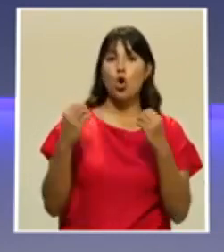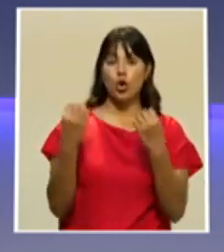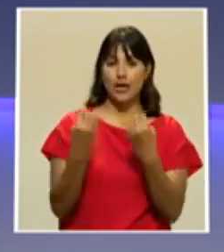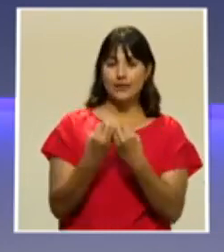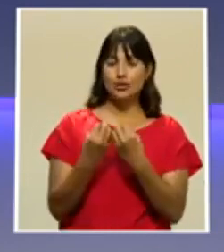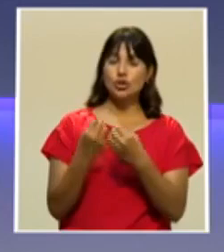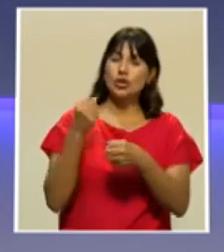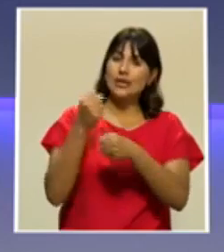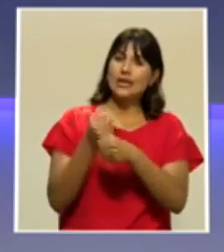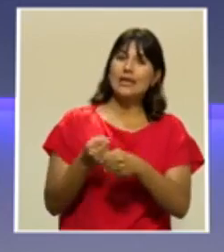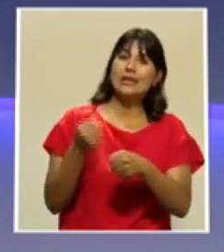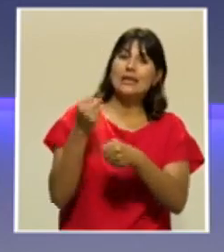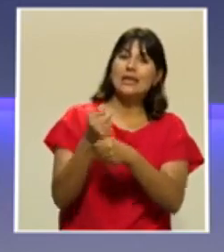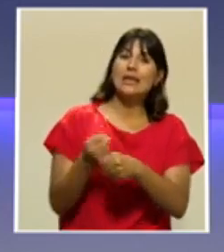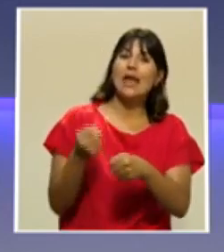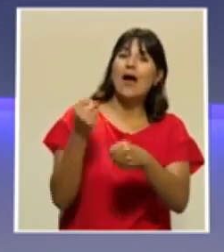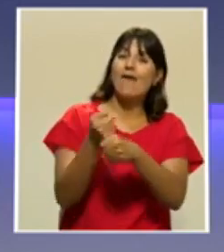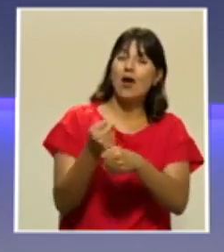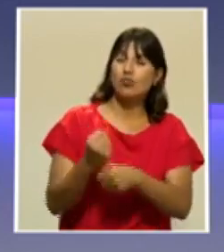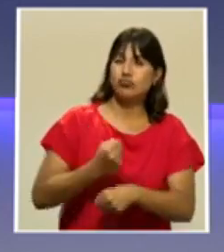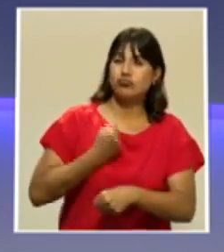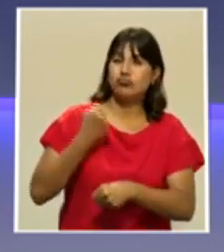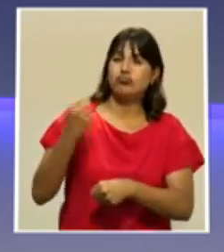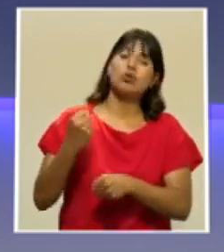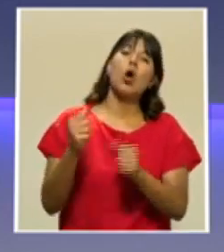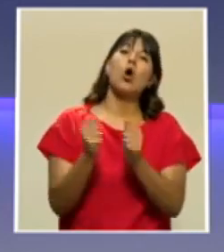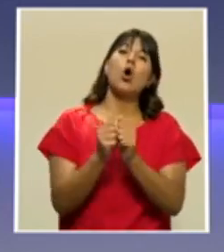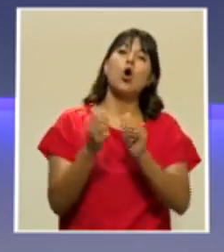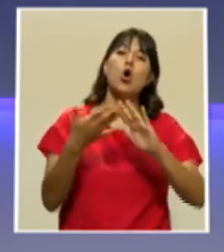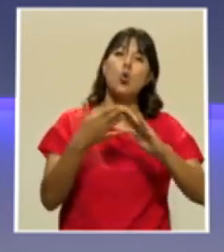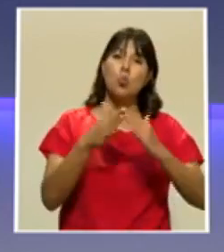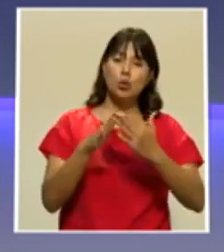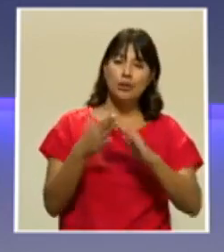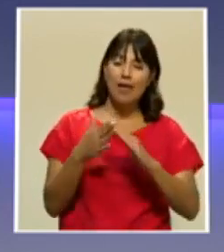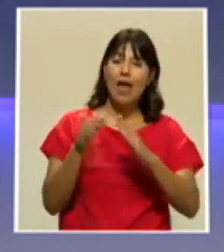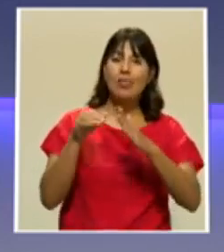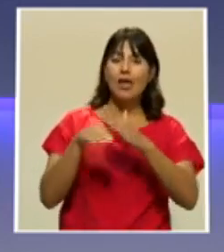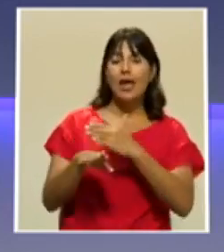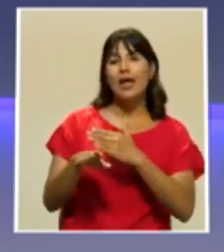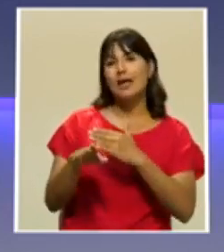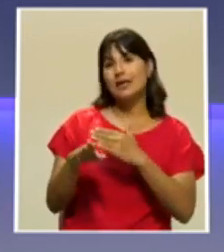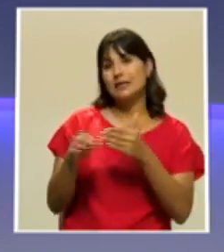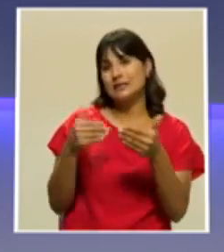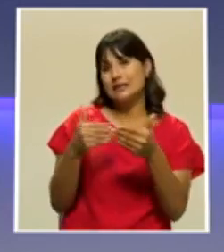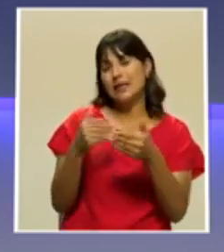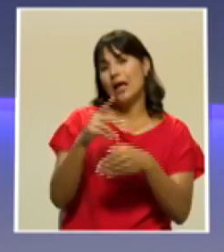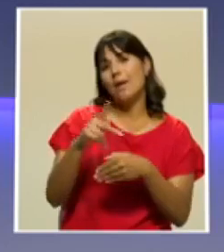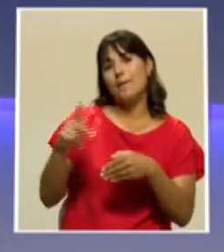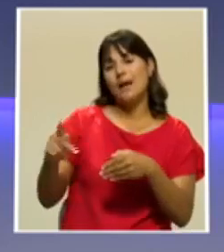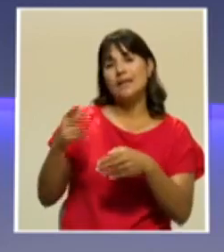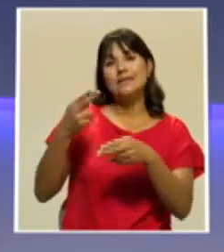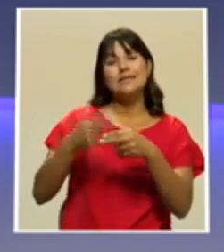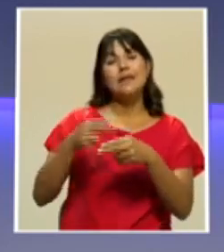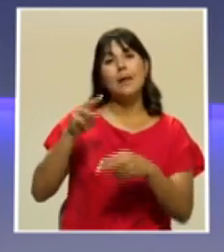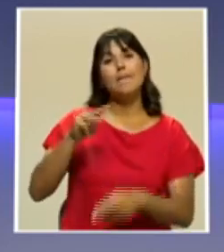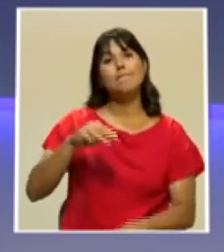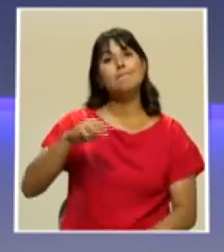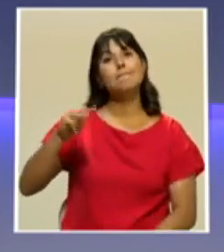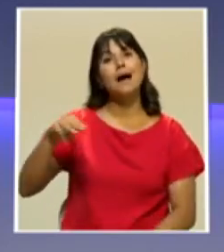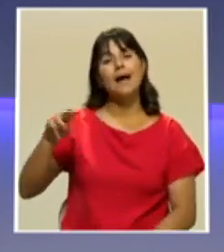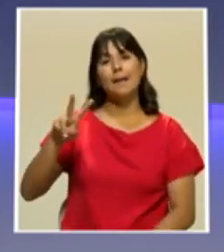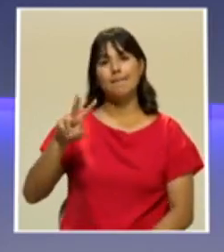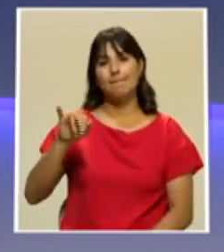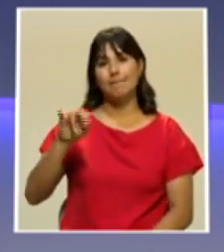trabajado intensamente con las comunidades costeras y con los pescadores es Mar Viva. Esta noche